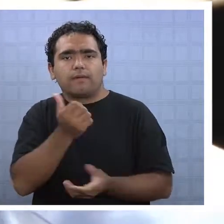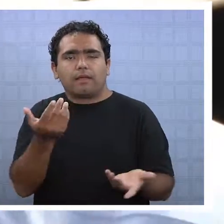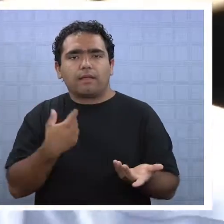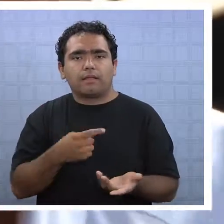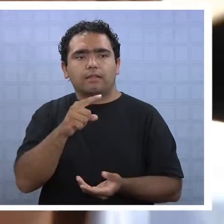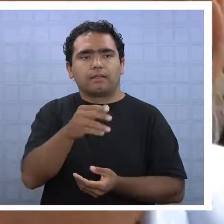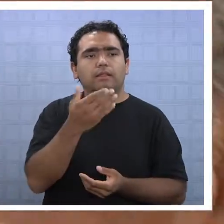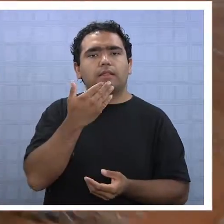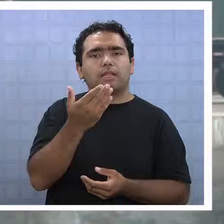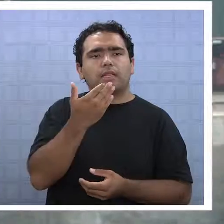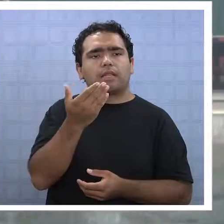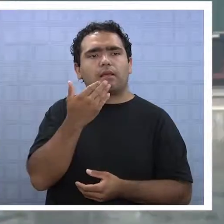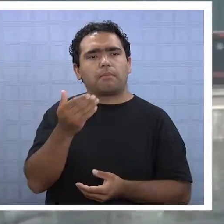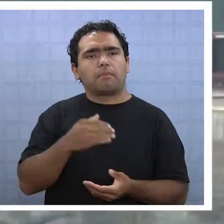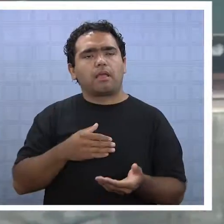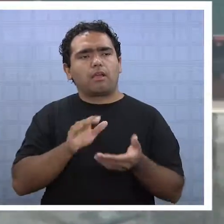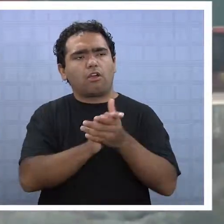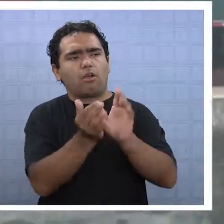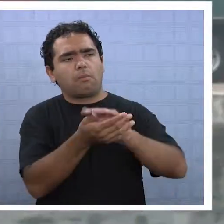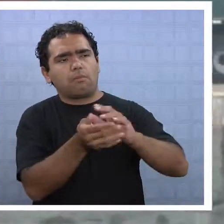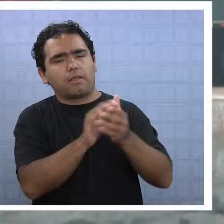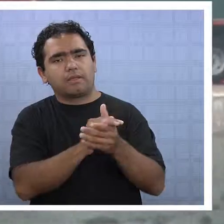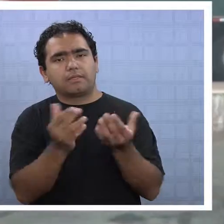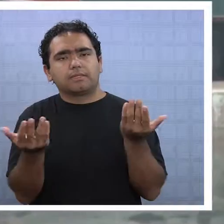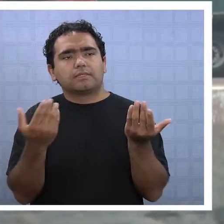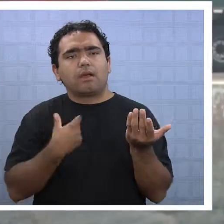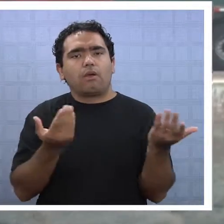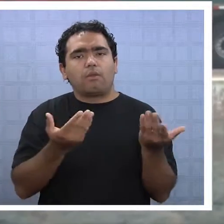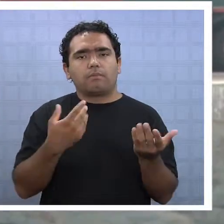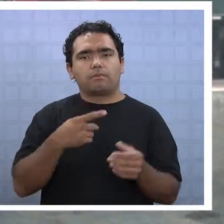conveniencia de la mayor unidad en favor de la región.